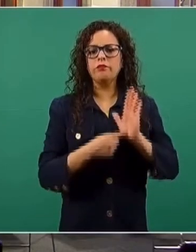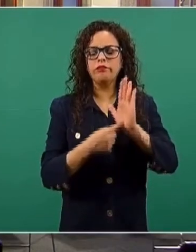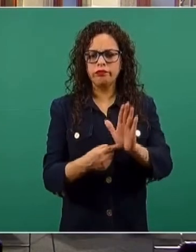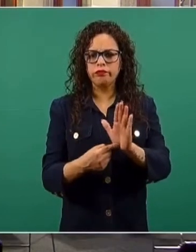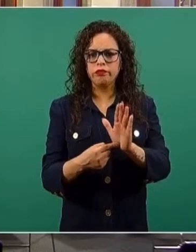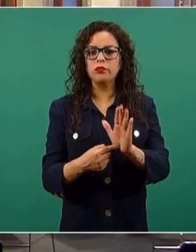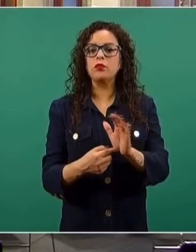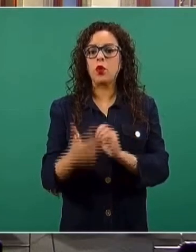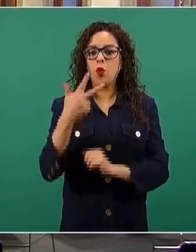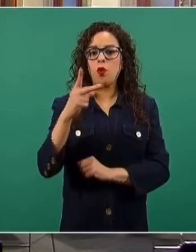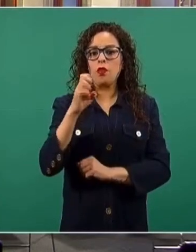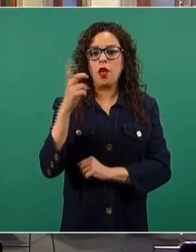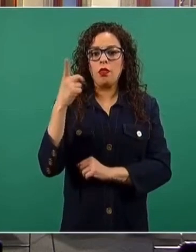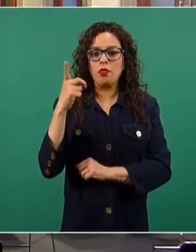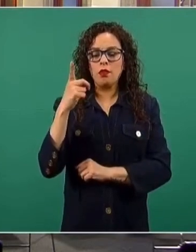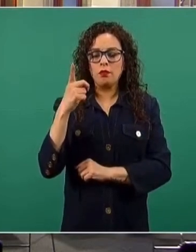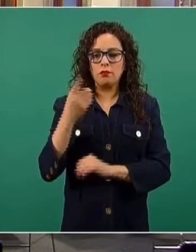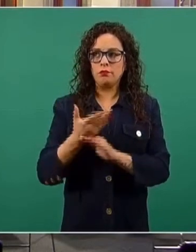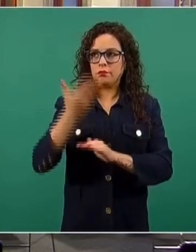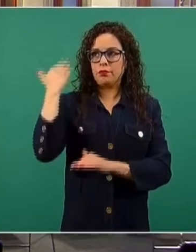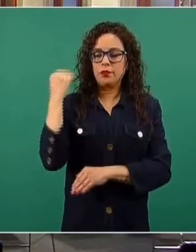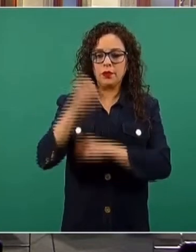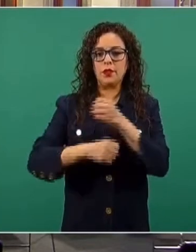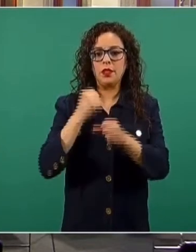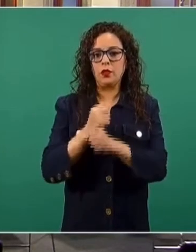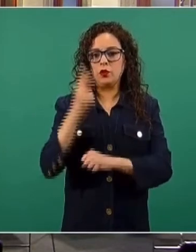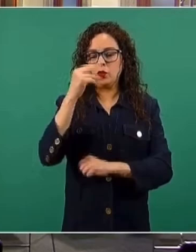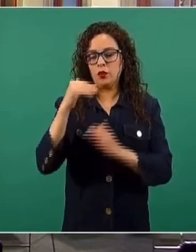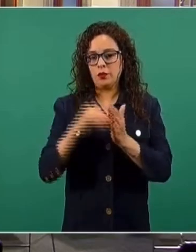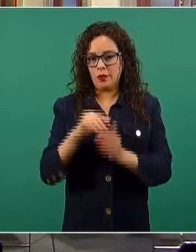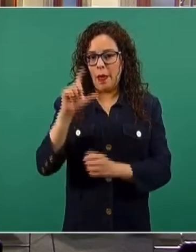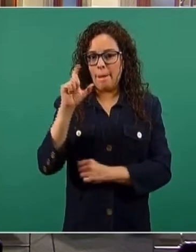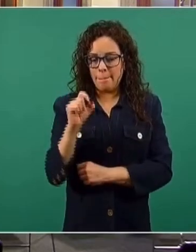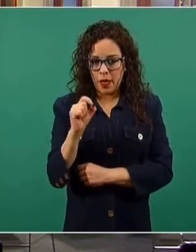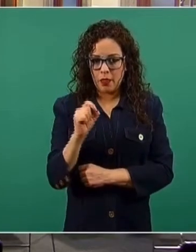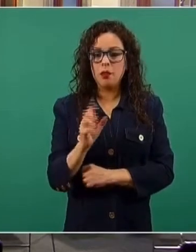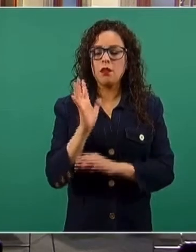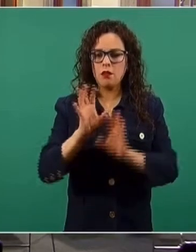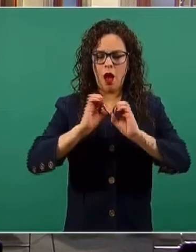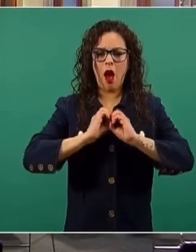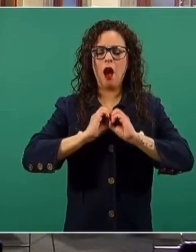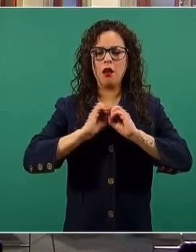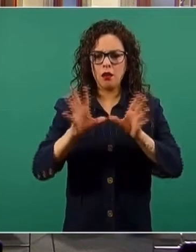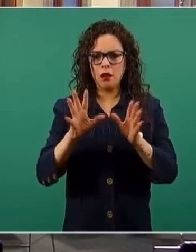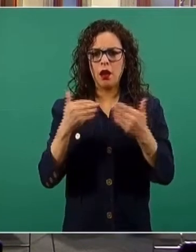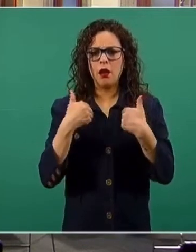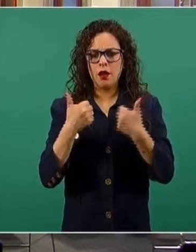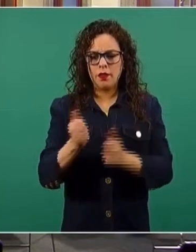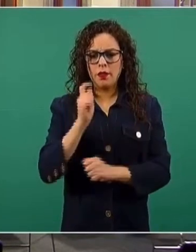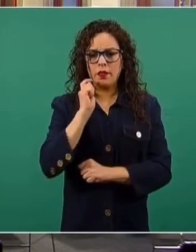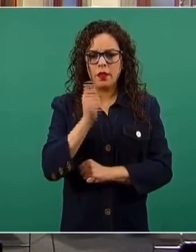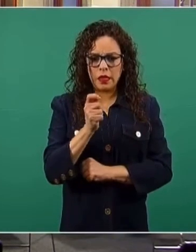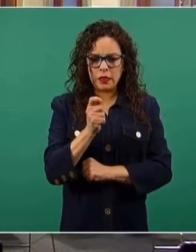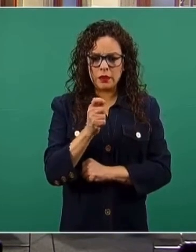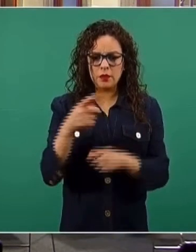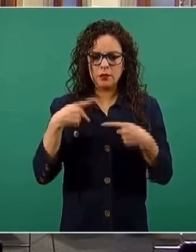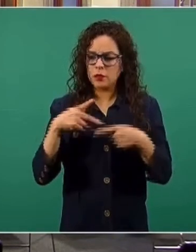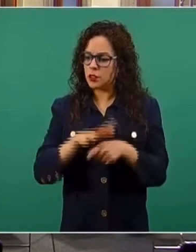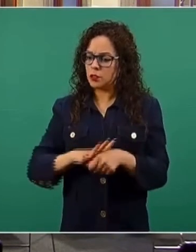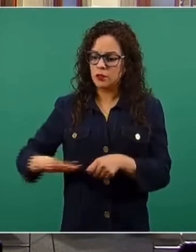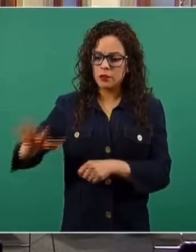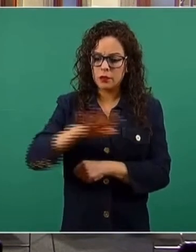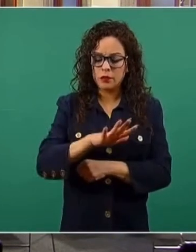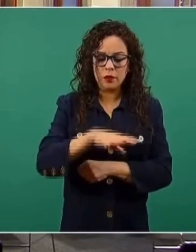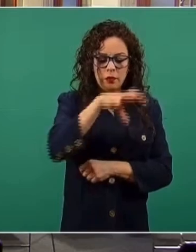diciembre del año pasado y que ha sido definido con claridad cuáles son las poblaciones que van a ser